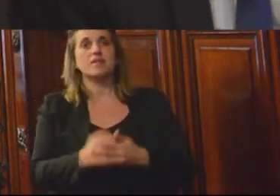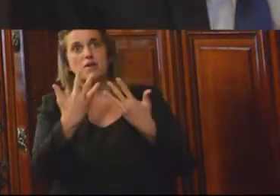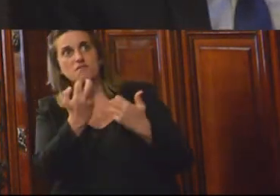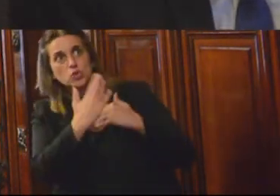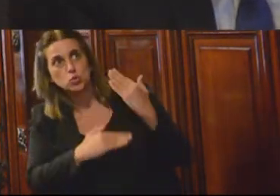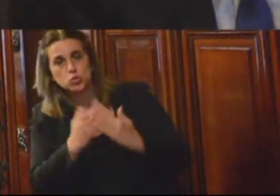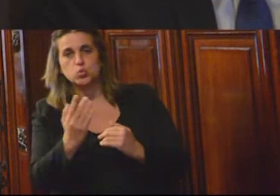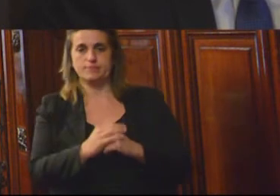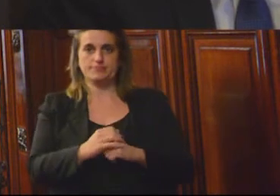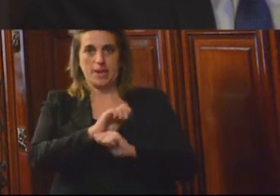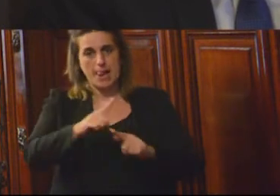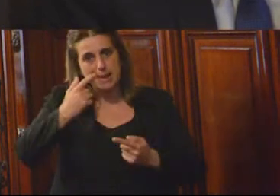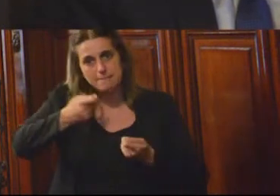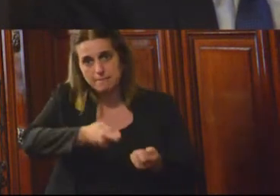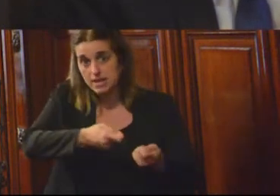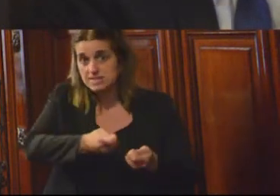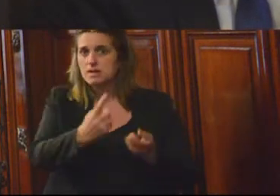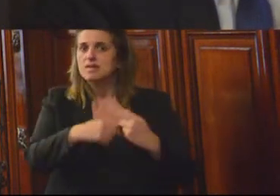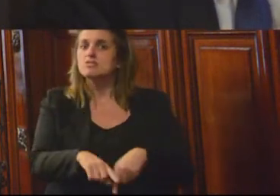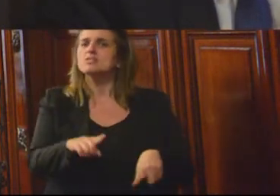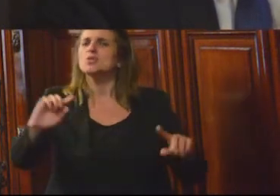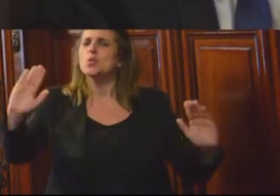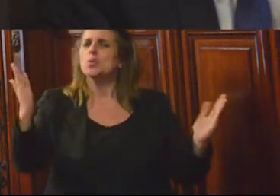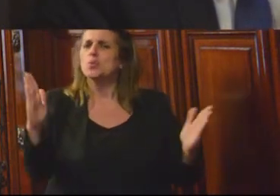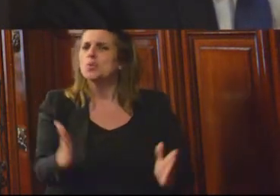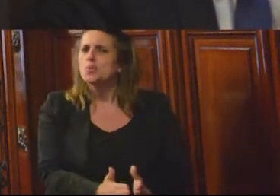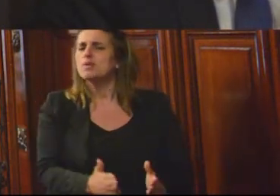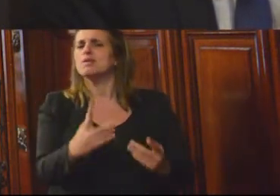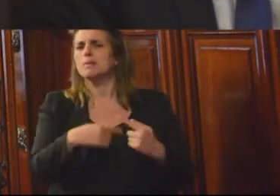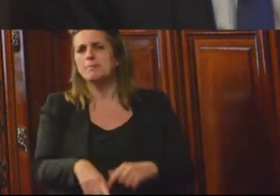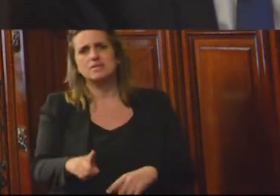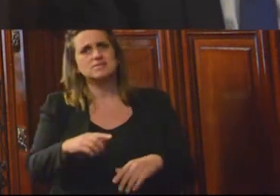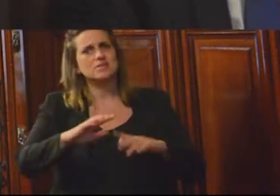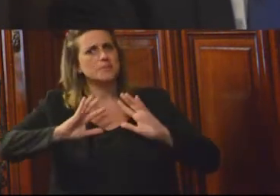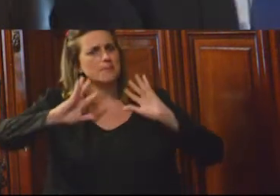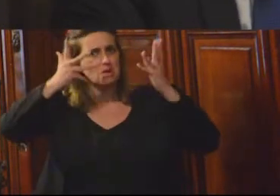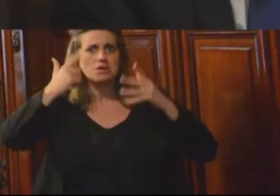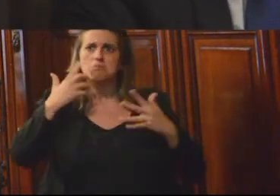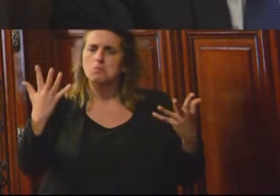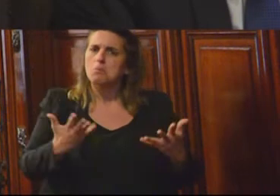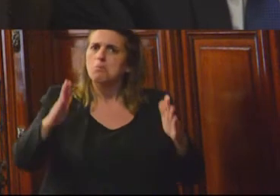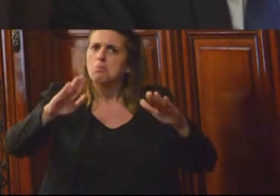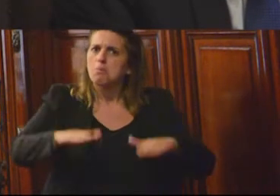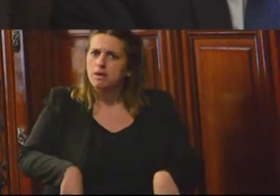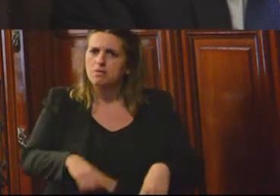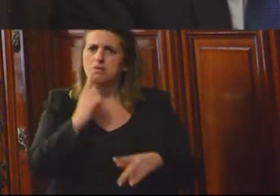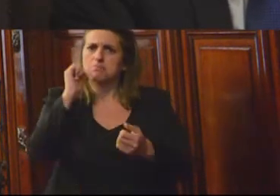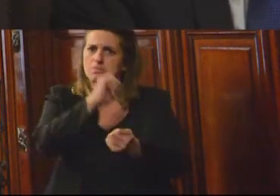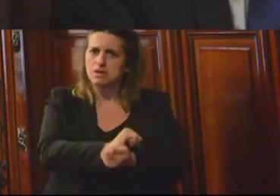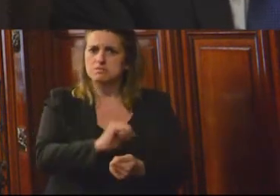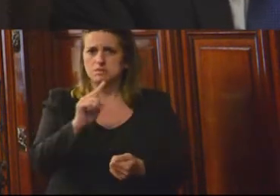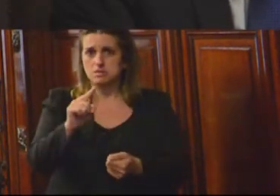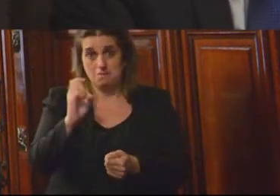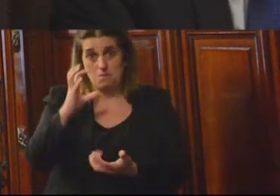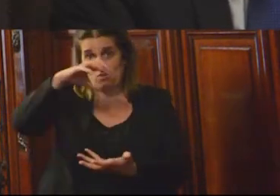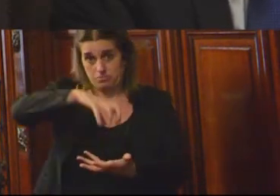limpieza. Esto lo que ha reducido es principalmente reducido los niveles de violencia en las cárceles en la unidad